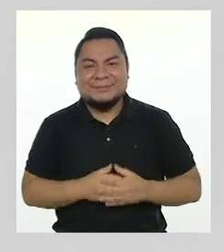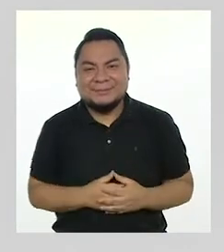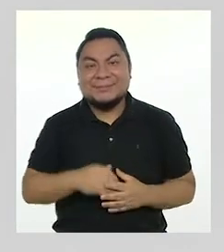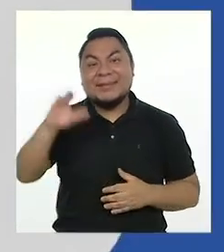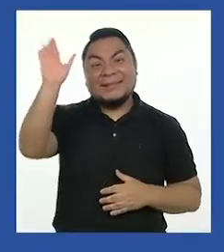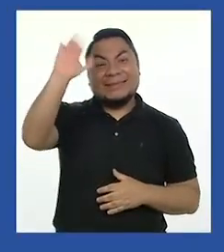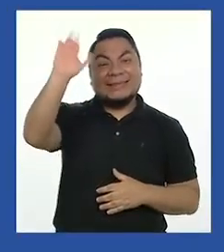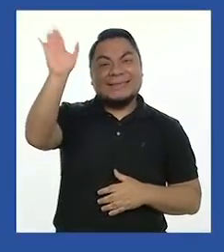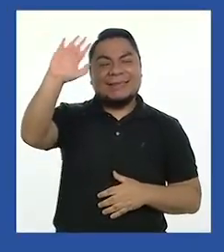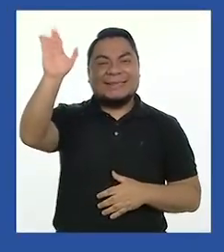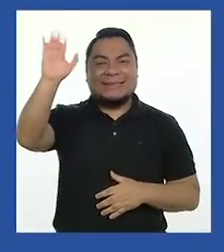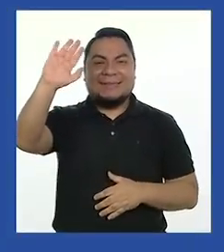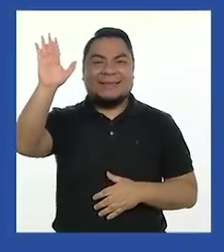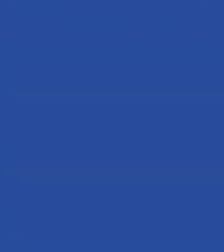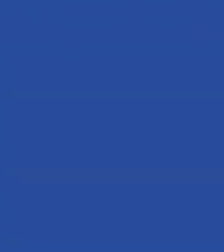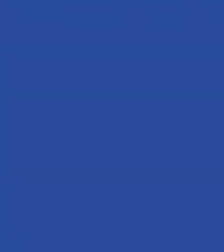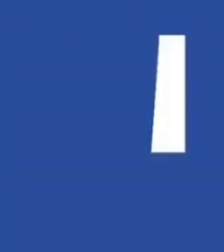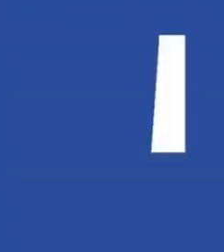los demás. ¡Chao!